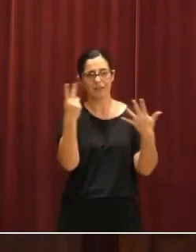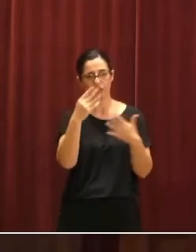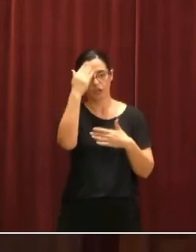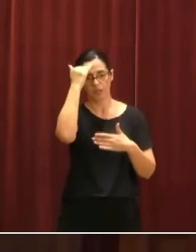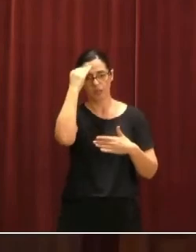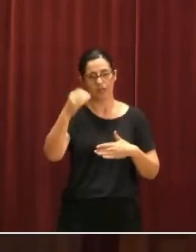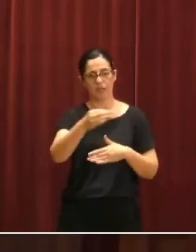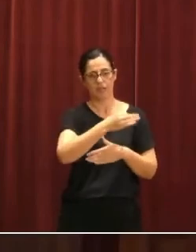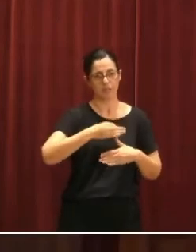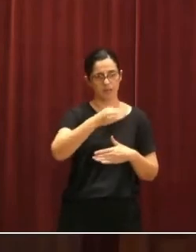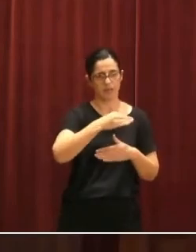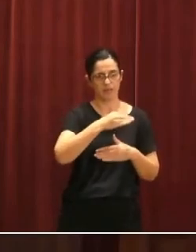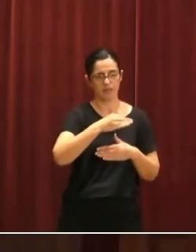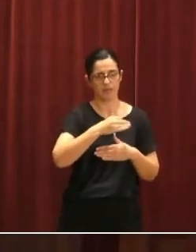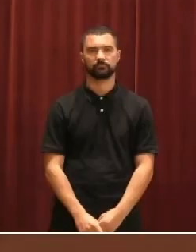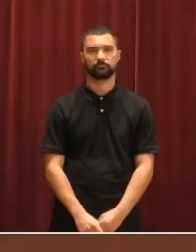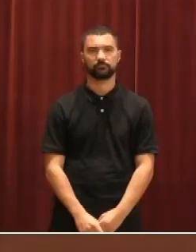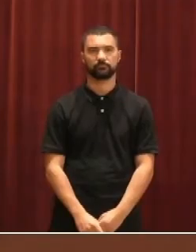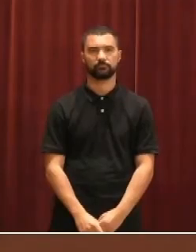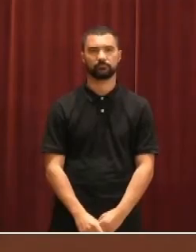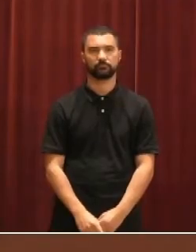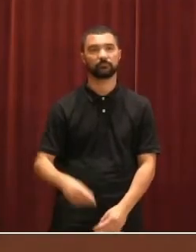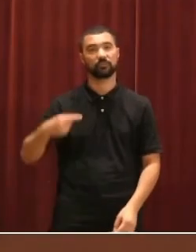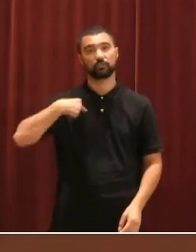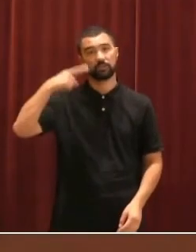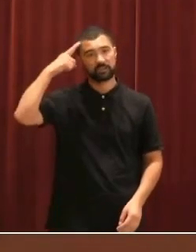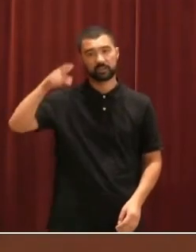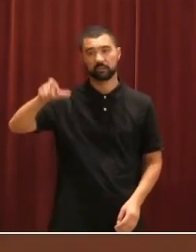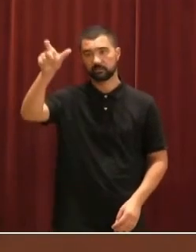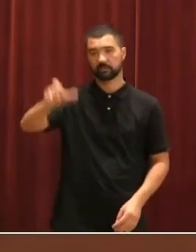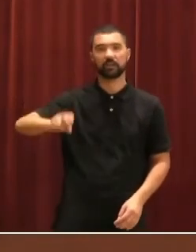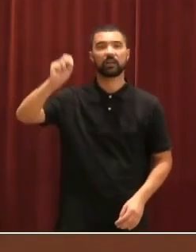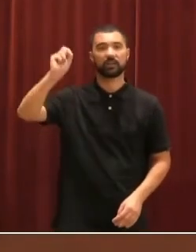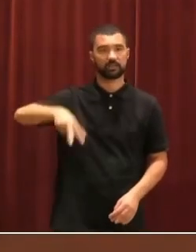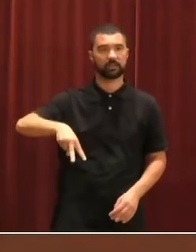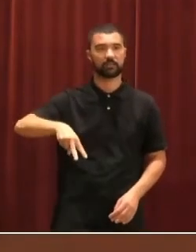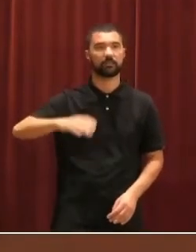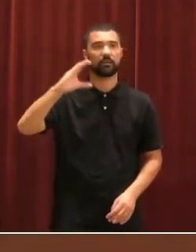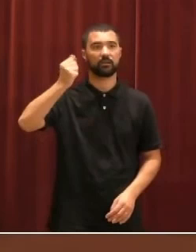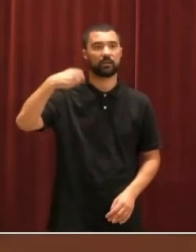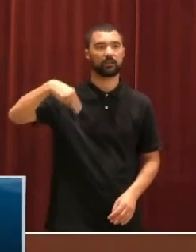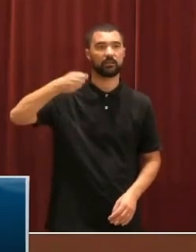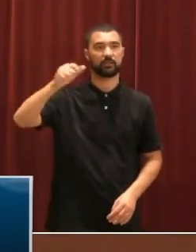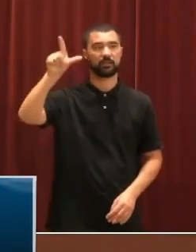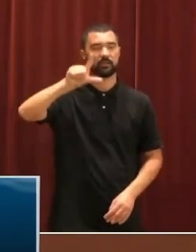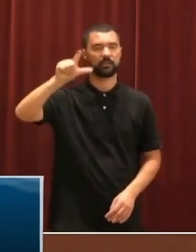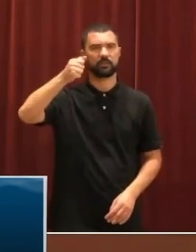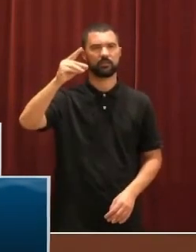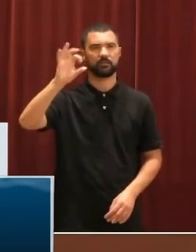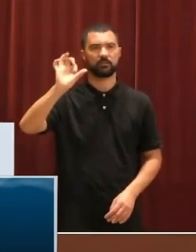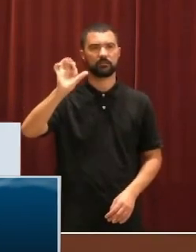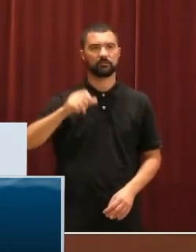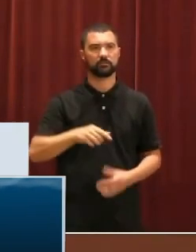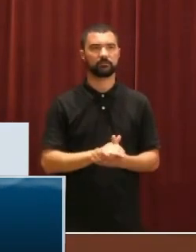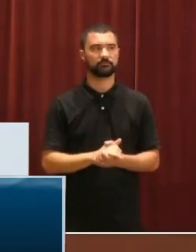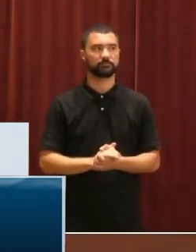penal como un presunto delito de odio. Creo que tiene razón, señora Cañadas, y debatiendo... Presidente, pido la palabra. No, la tiene. Antes